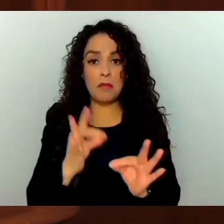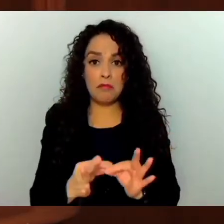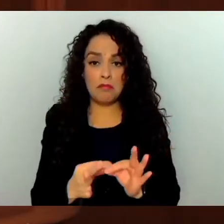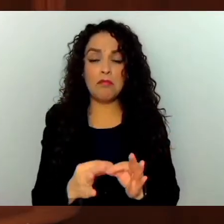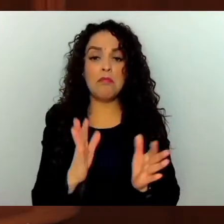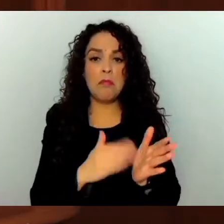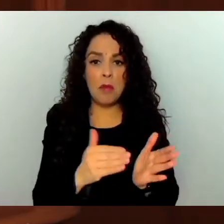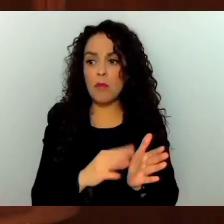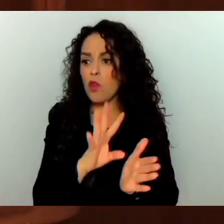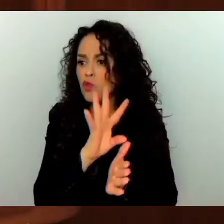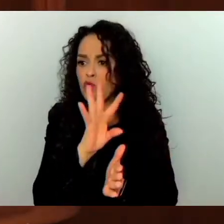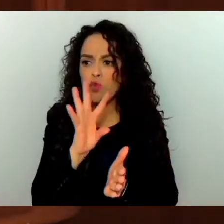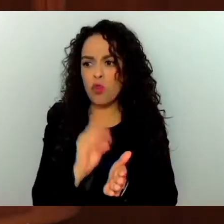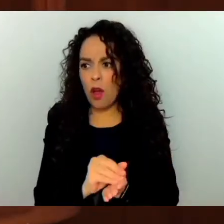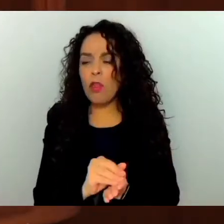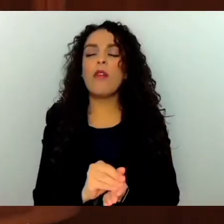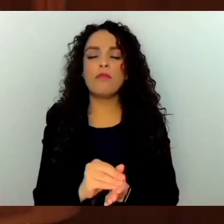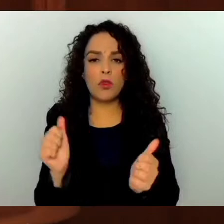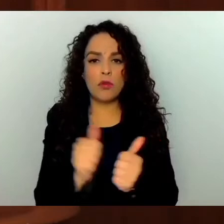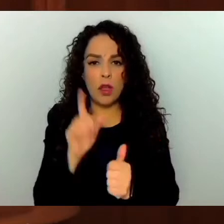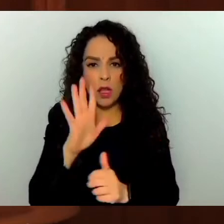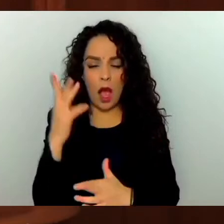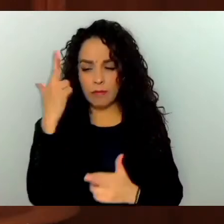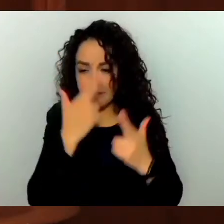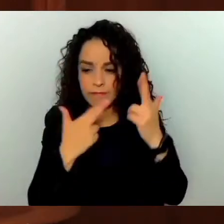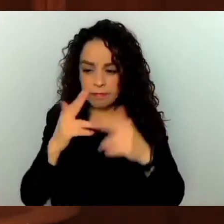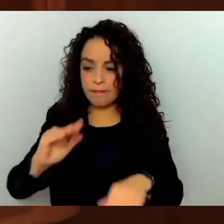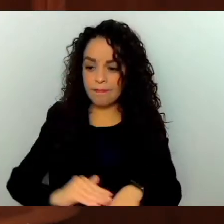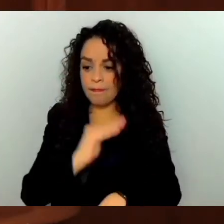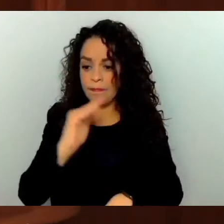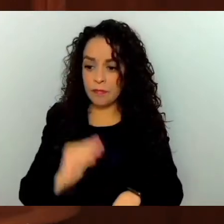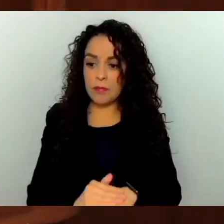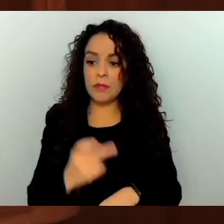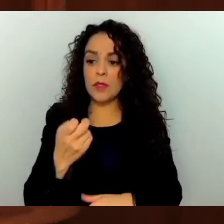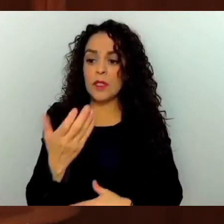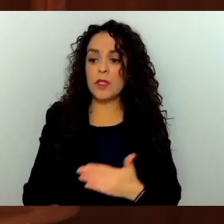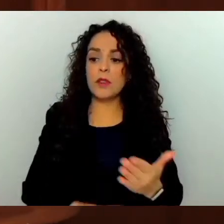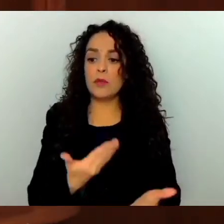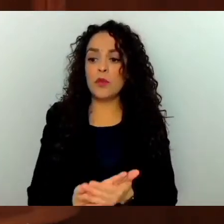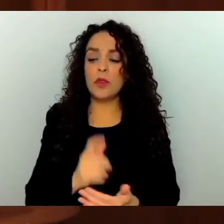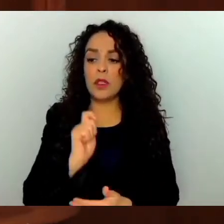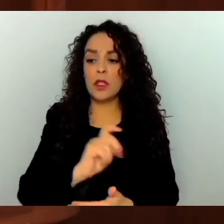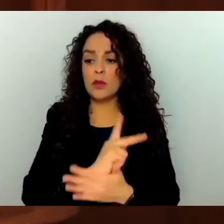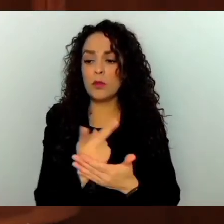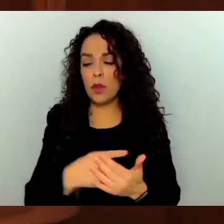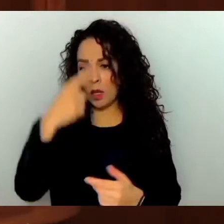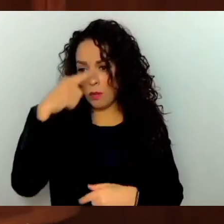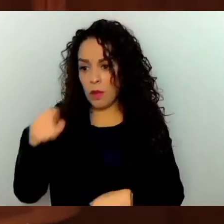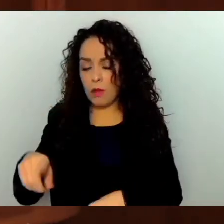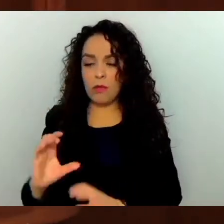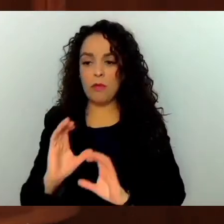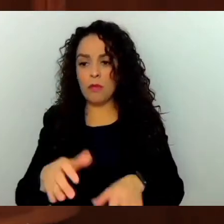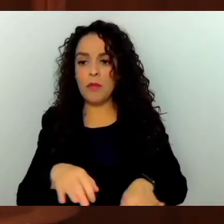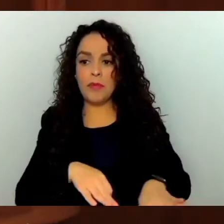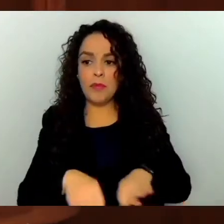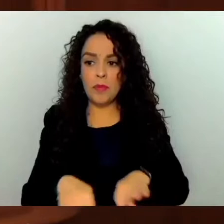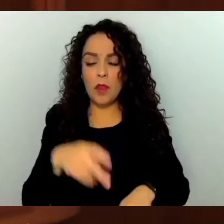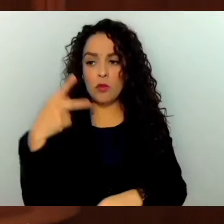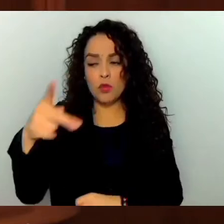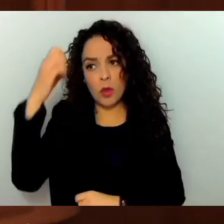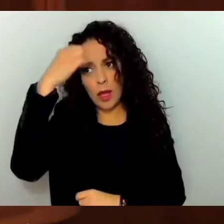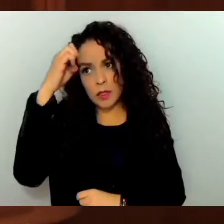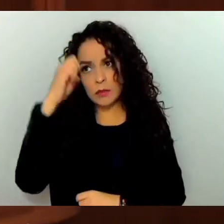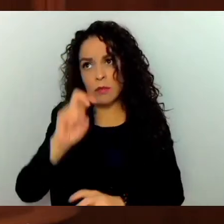y con base en la evaluación documental de idoneidad, la propuesta del programa de trabajo y la experiencia en materia de